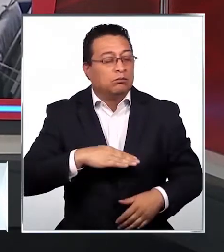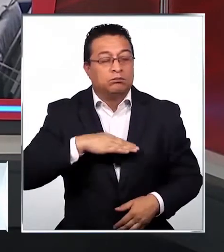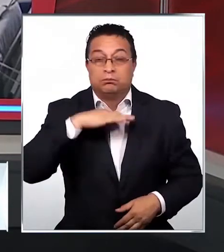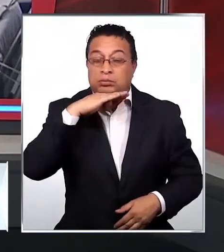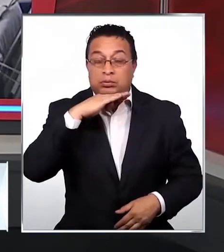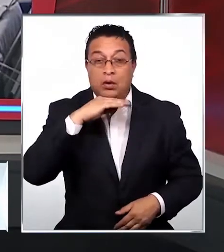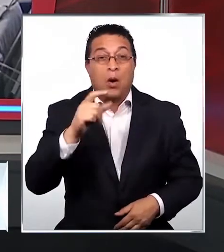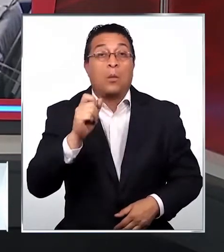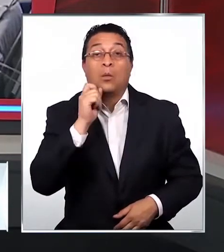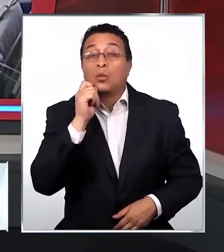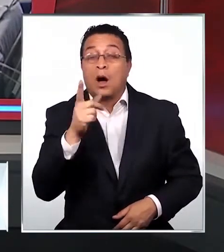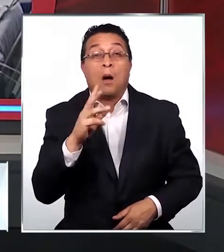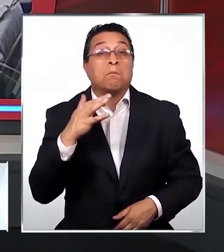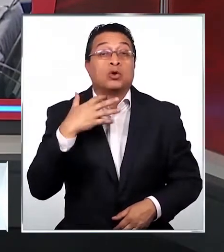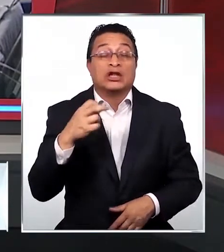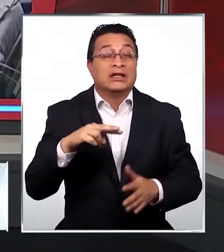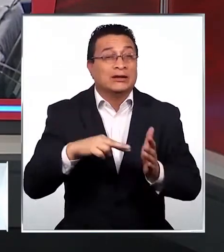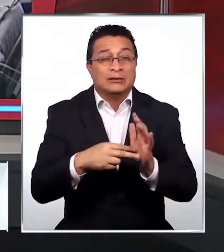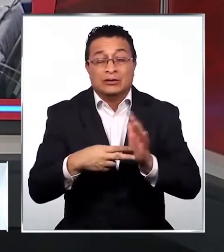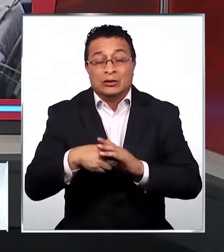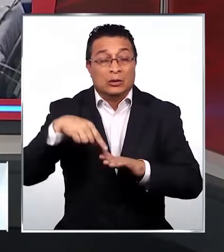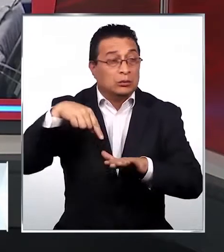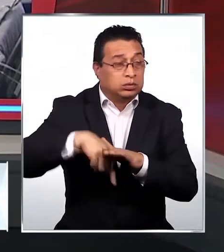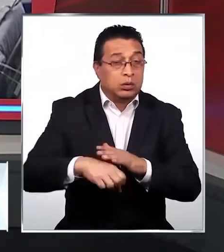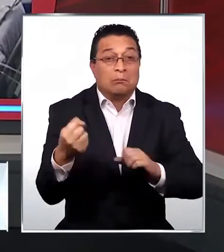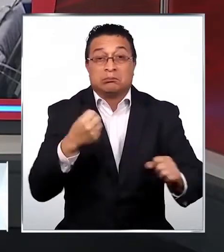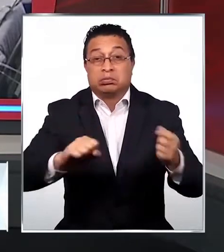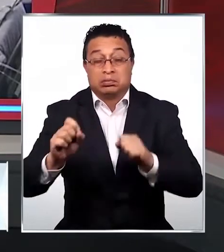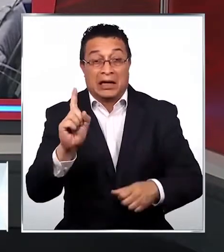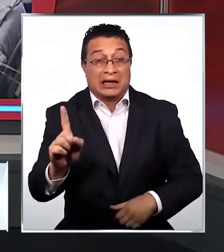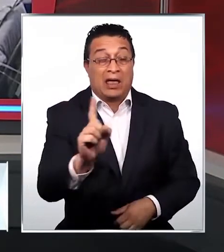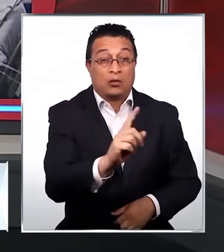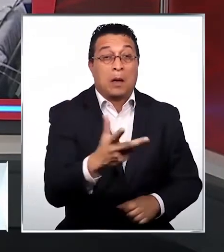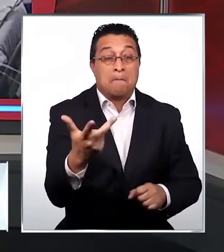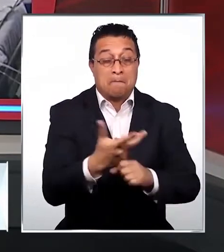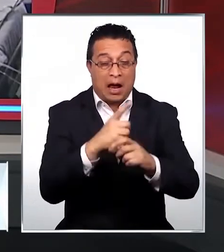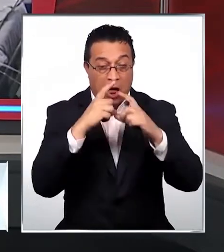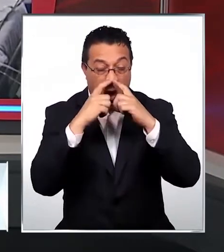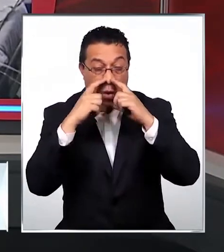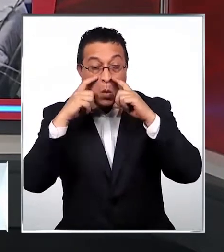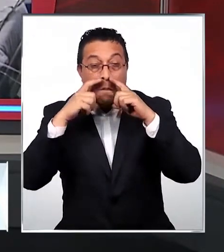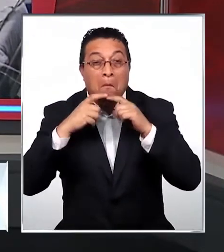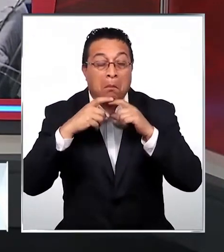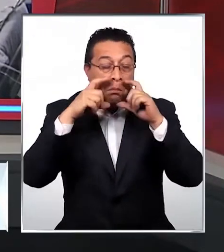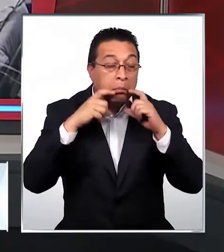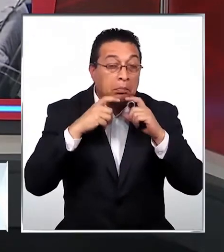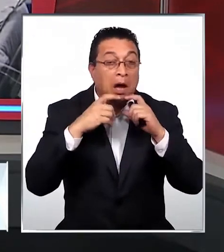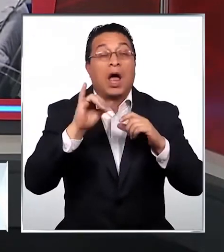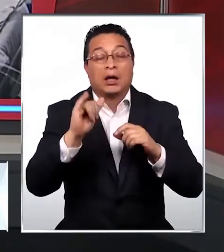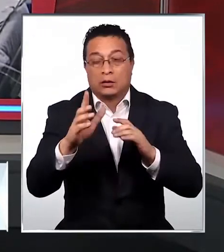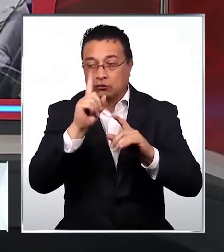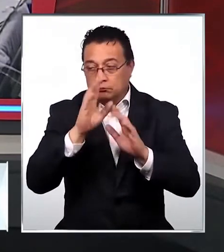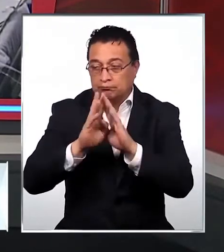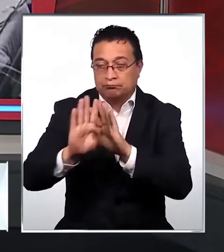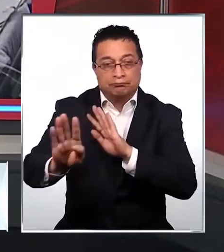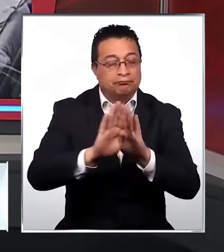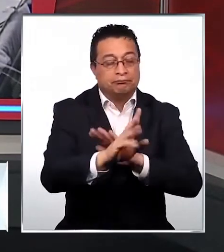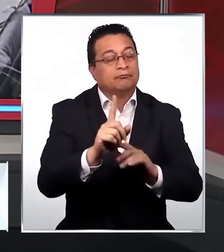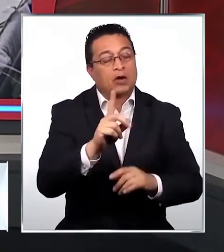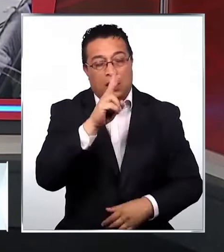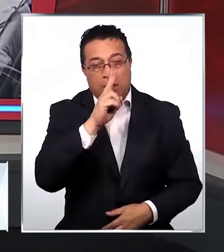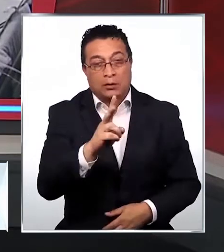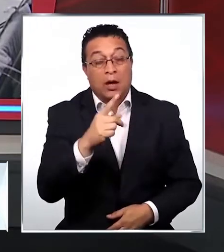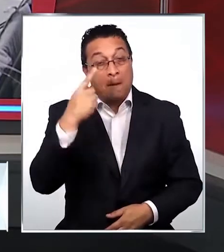¿Cuáles son las causas de esta grave crisis? Las malas conductas de cada uno, el mal uso de la mascarilla y no respetar la distancia con otros, por